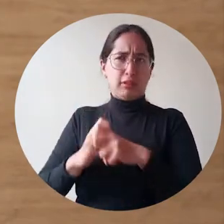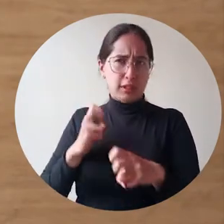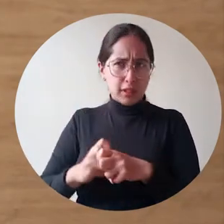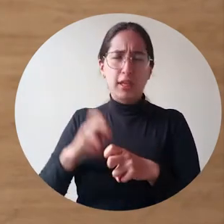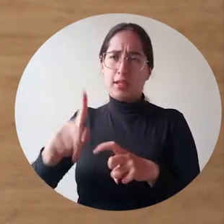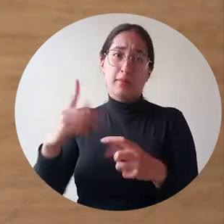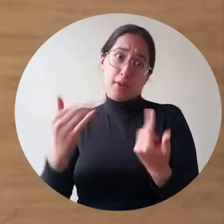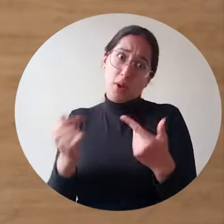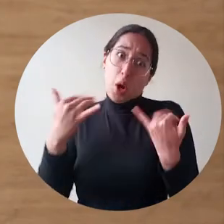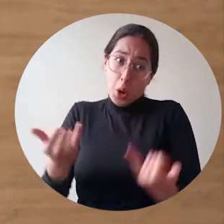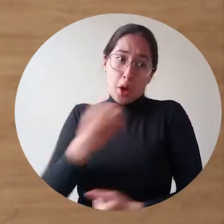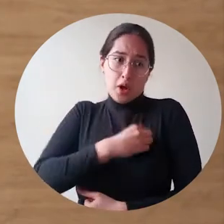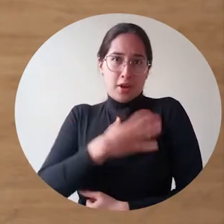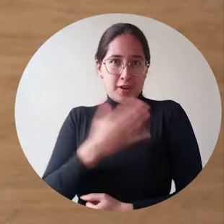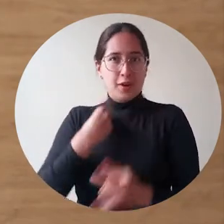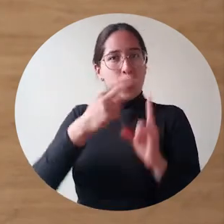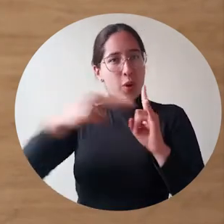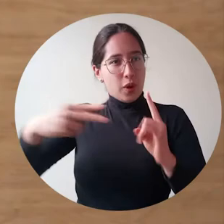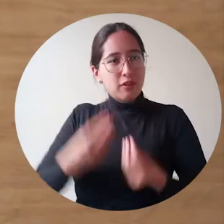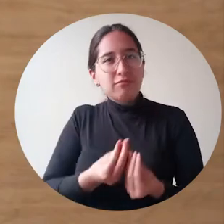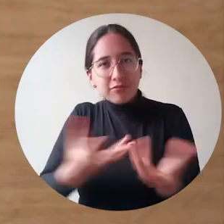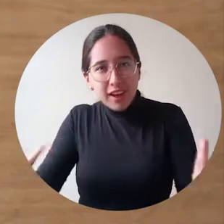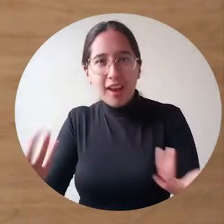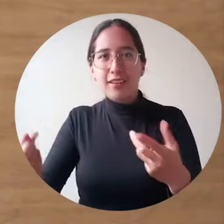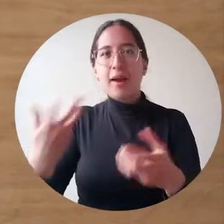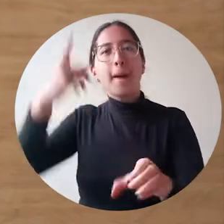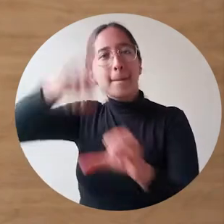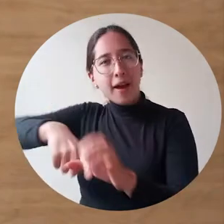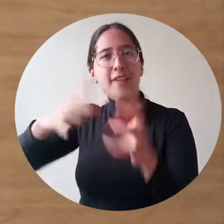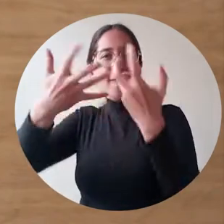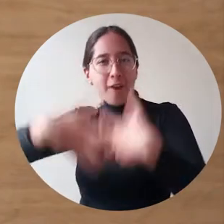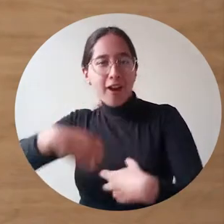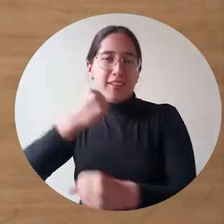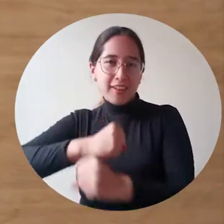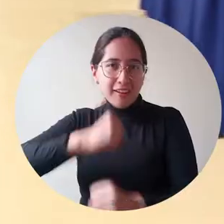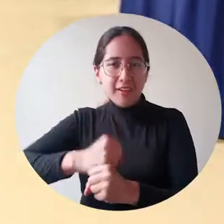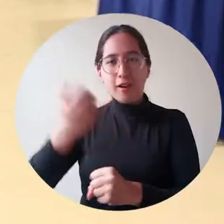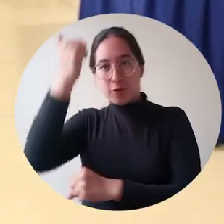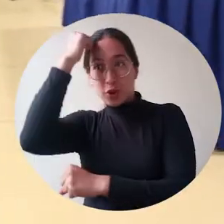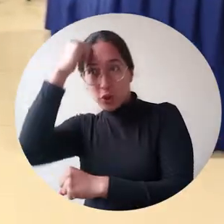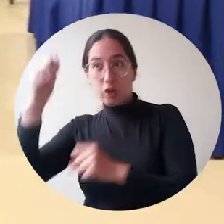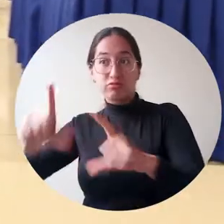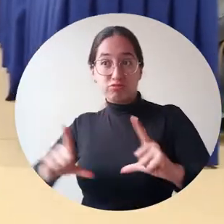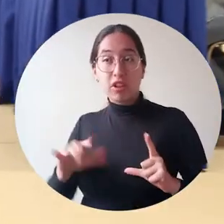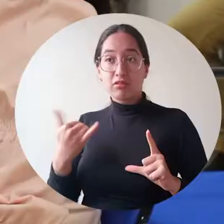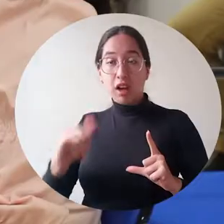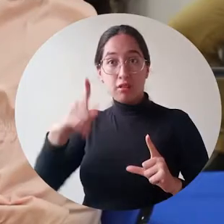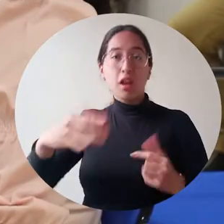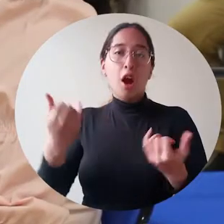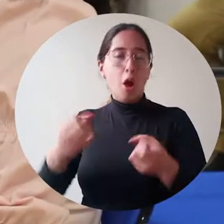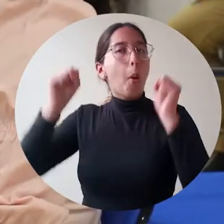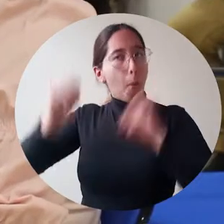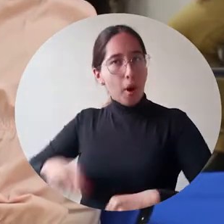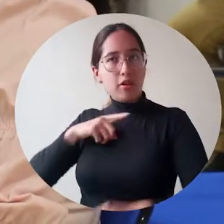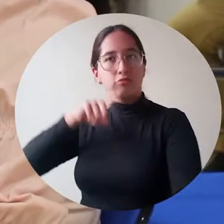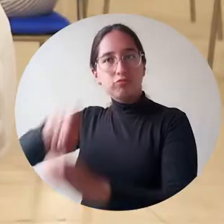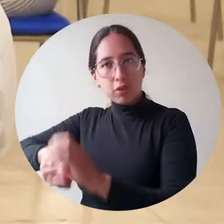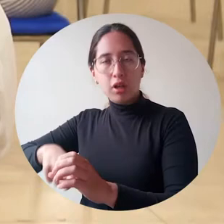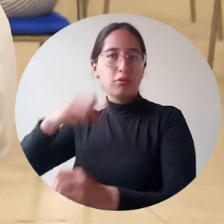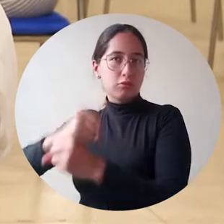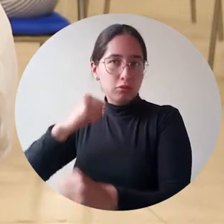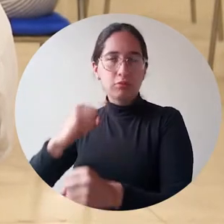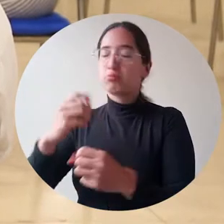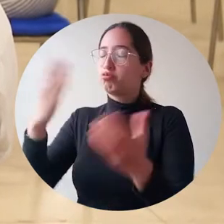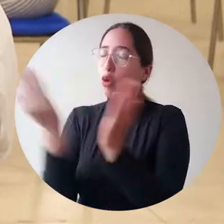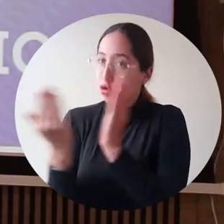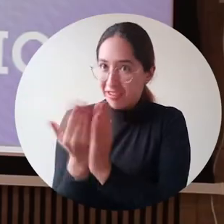funcionarios, a opacionales, a catedráticos, para que puedan hacer sus estudios doctorales en universidades de Colombia o del mundo, como